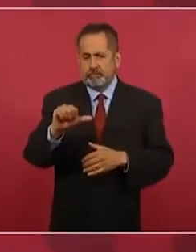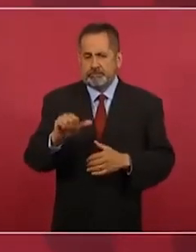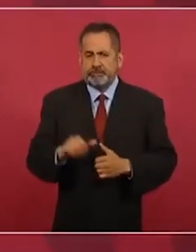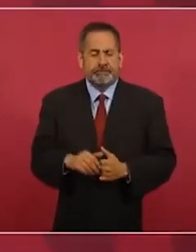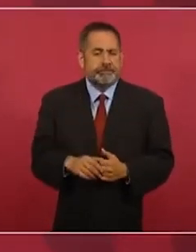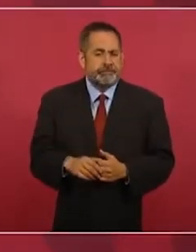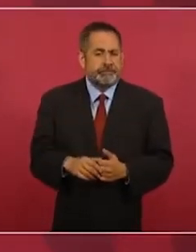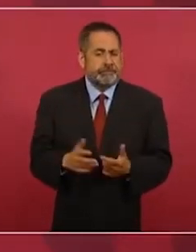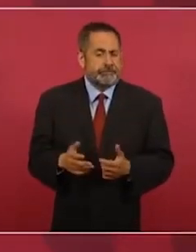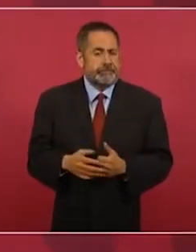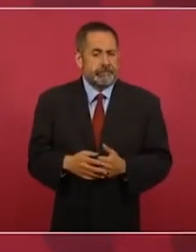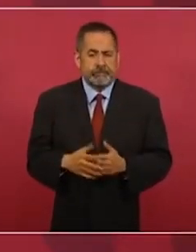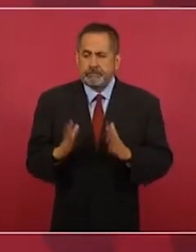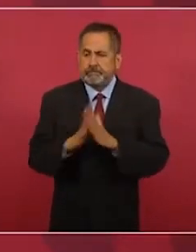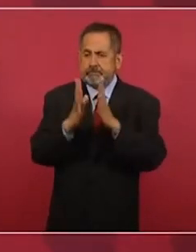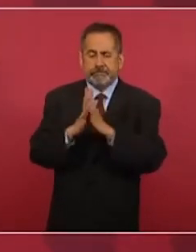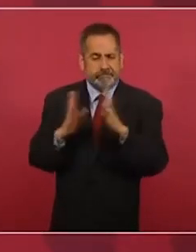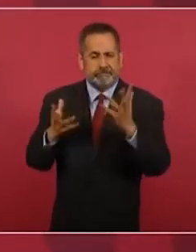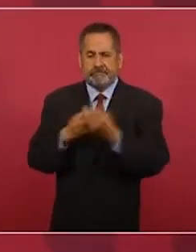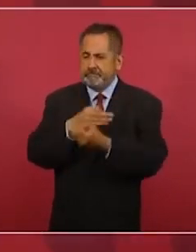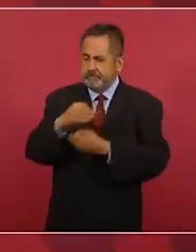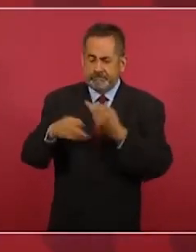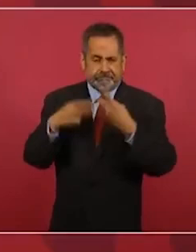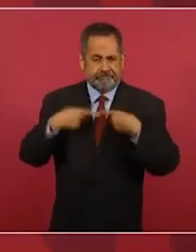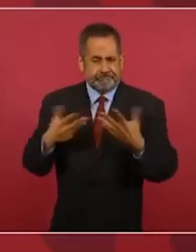que participen todos